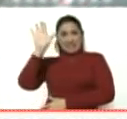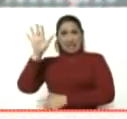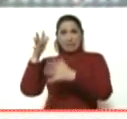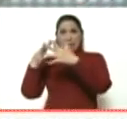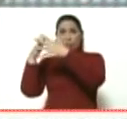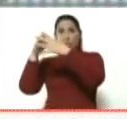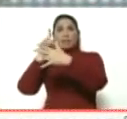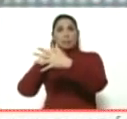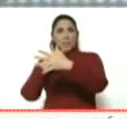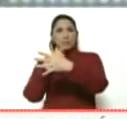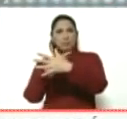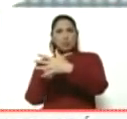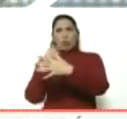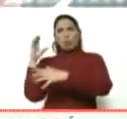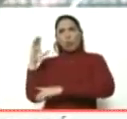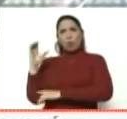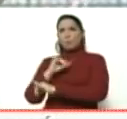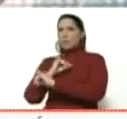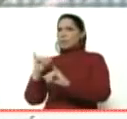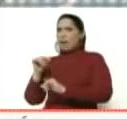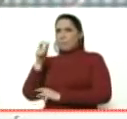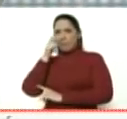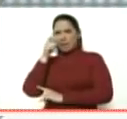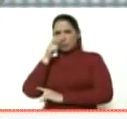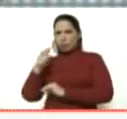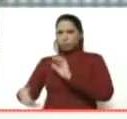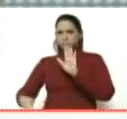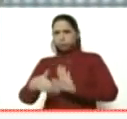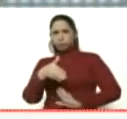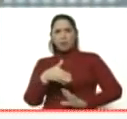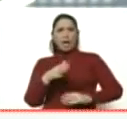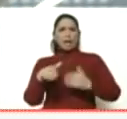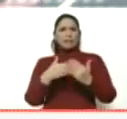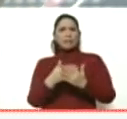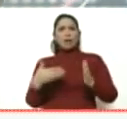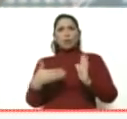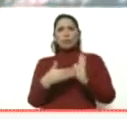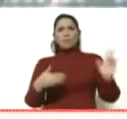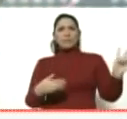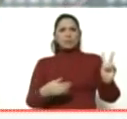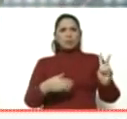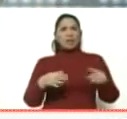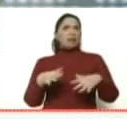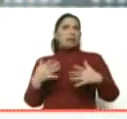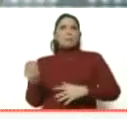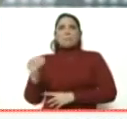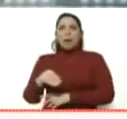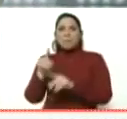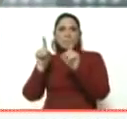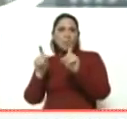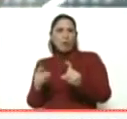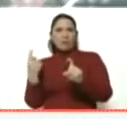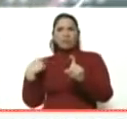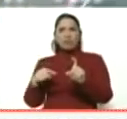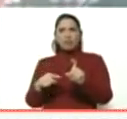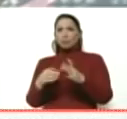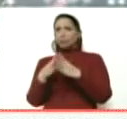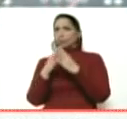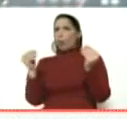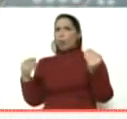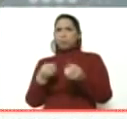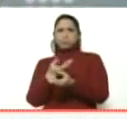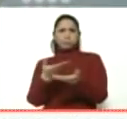dijo que desde Colombia había salido la operación, que se habían entrenado en Colombia. Es decir, ¿qué más pruebas podemos tener? Tenemos, además todos los